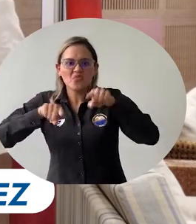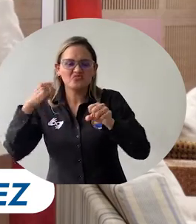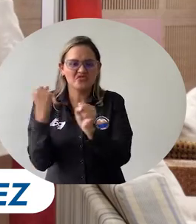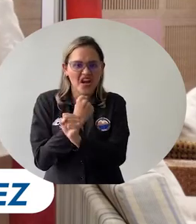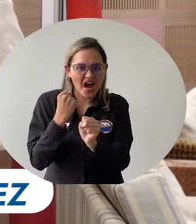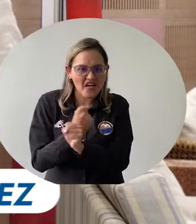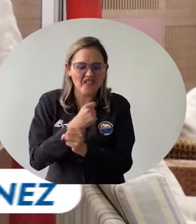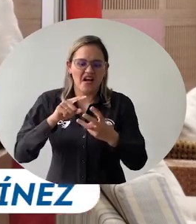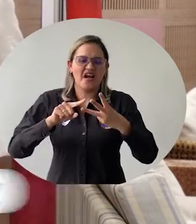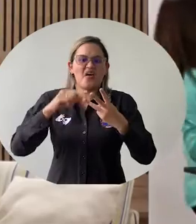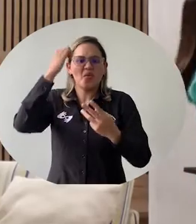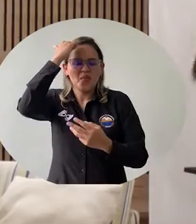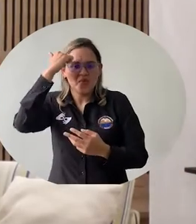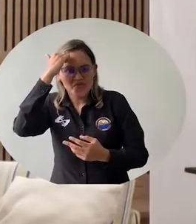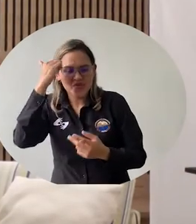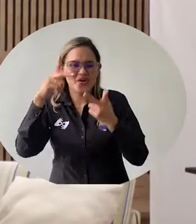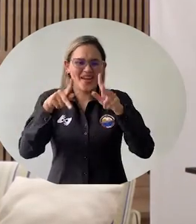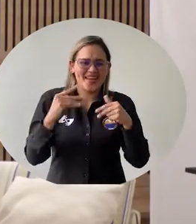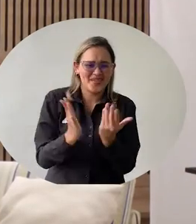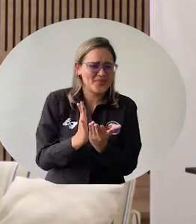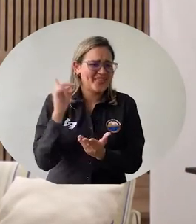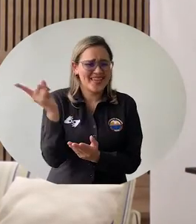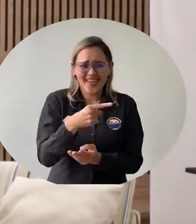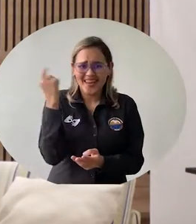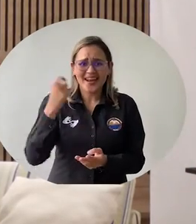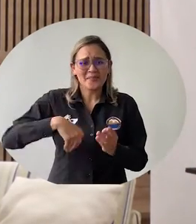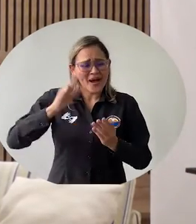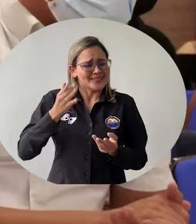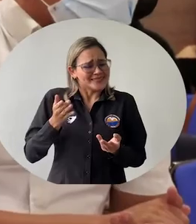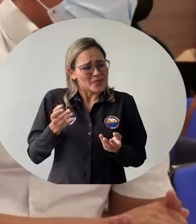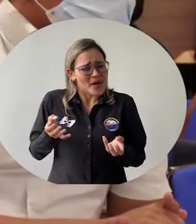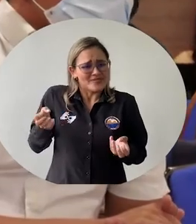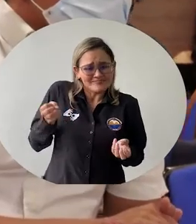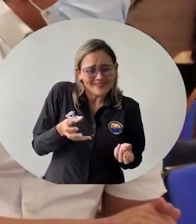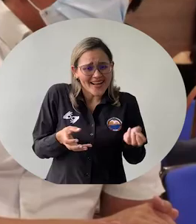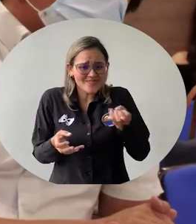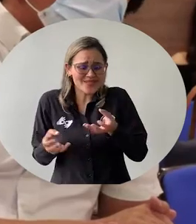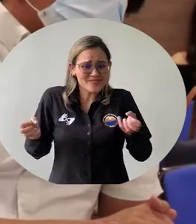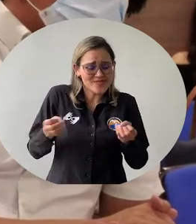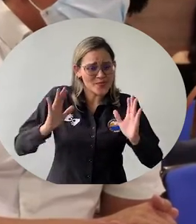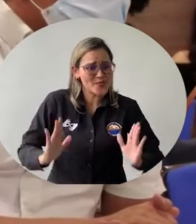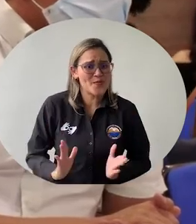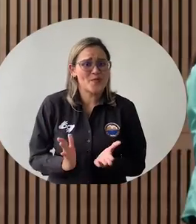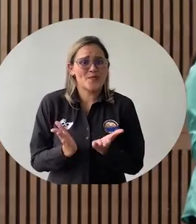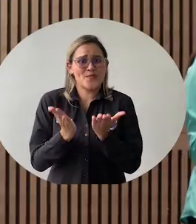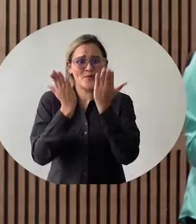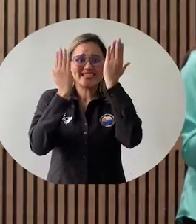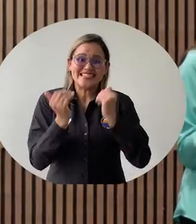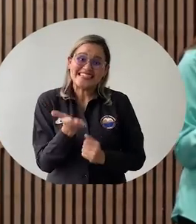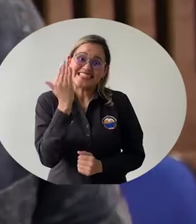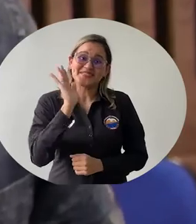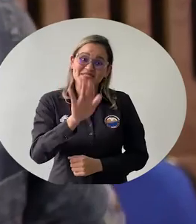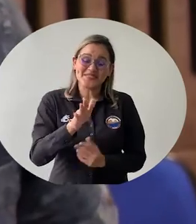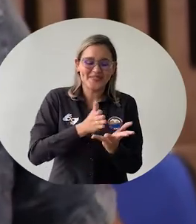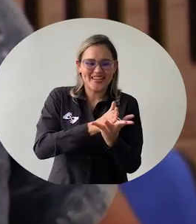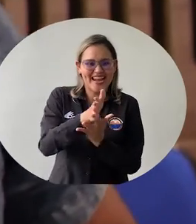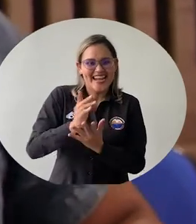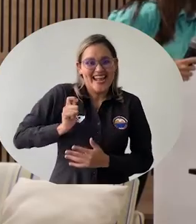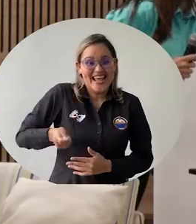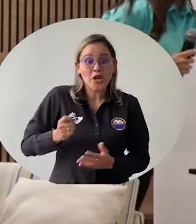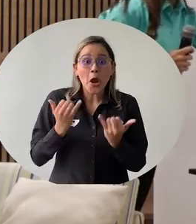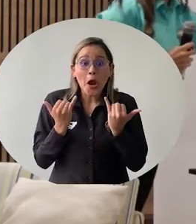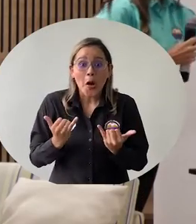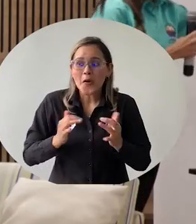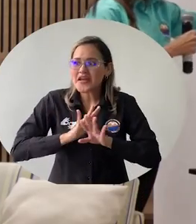egresados, los docentes que han contribuido con su garnito de arena o han sembrado su semilla en el Programa de Derecho